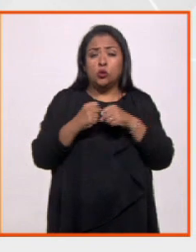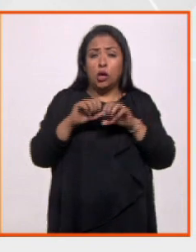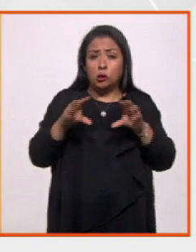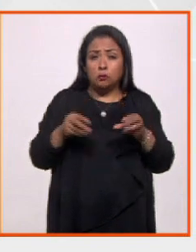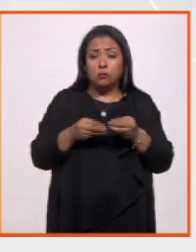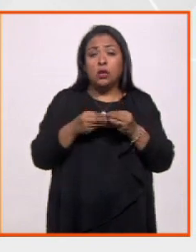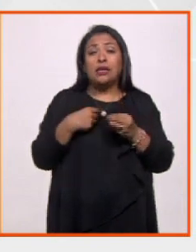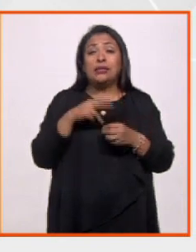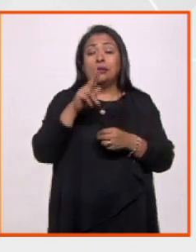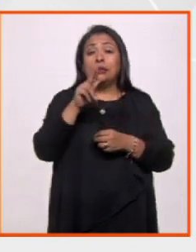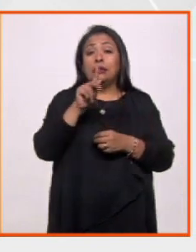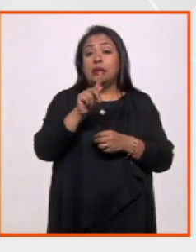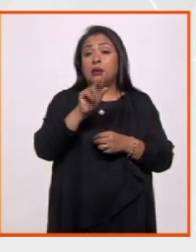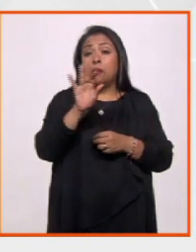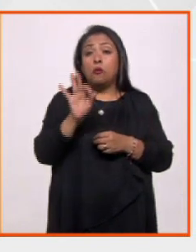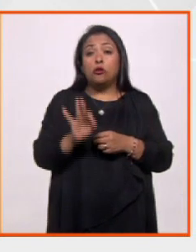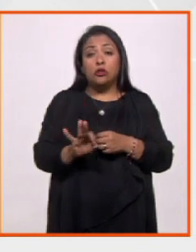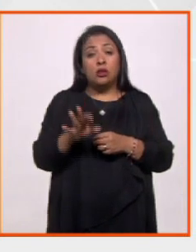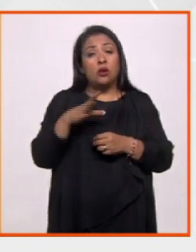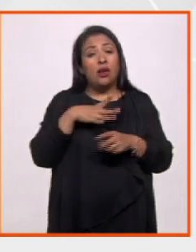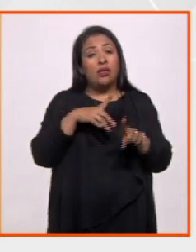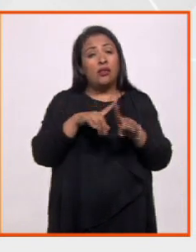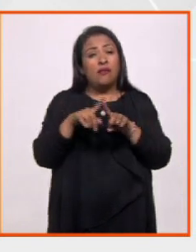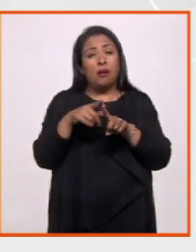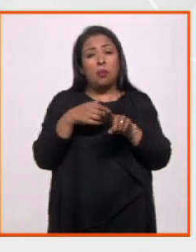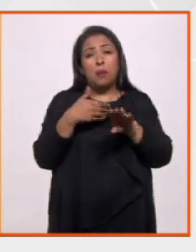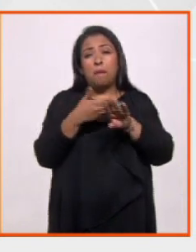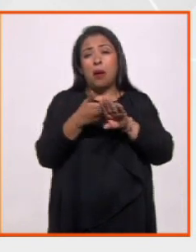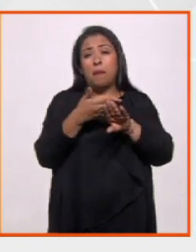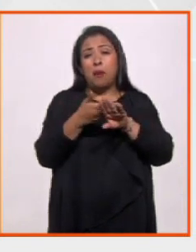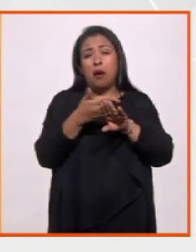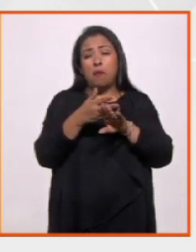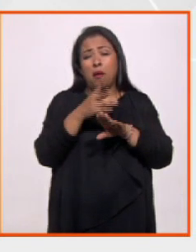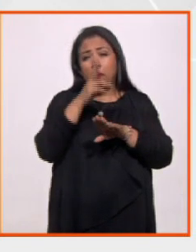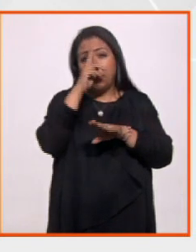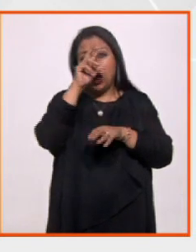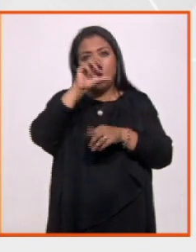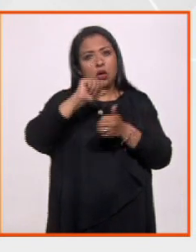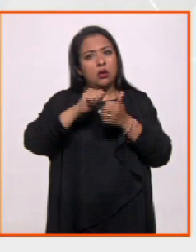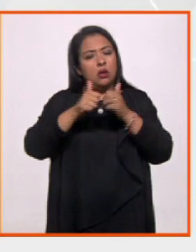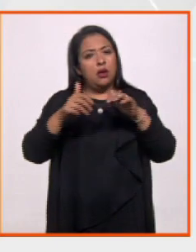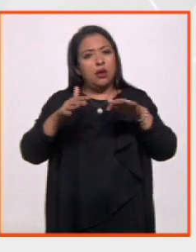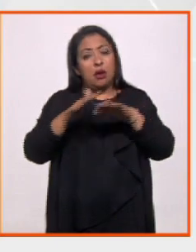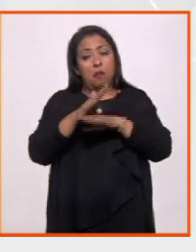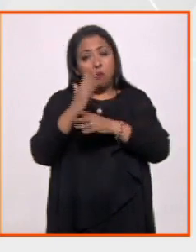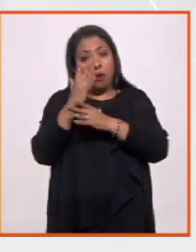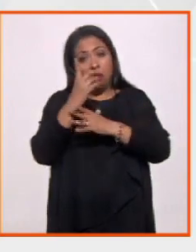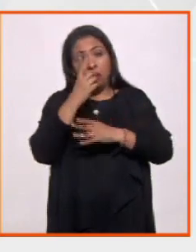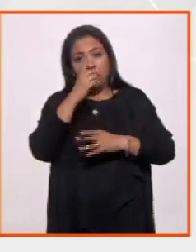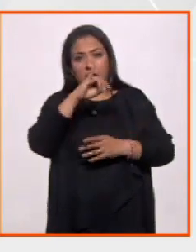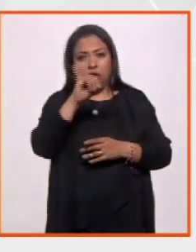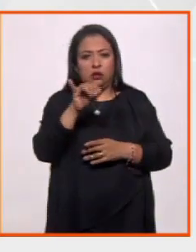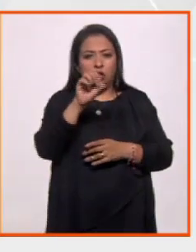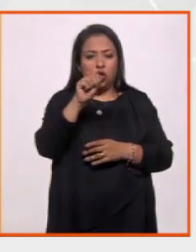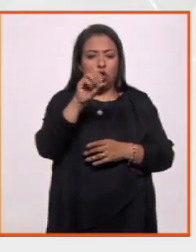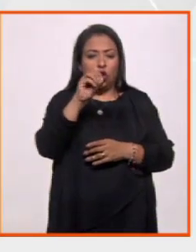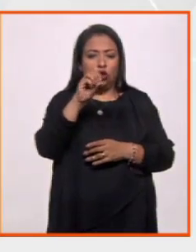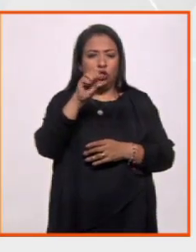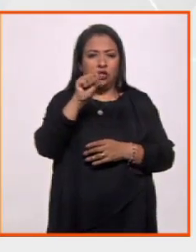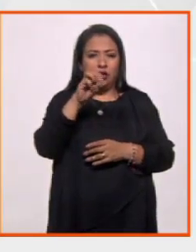% de los cuales estaban sometidos a diversos tipos de agresión, hoy se ha transformado, asegura José Manuel Valenzuela.